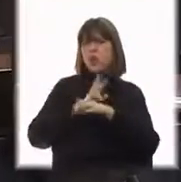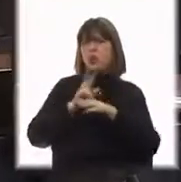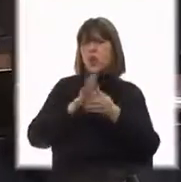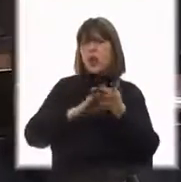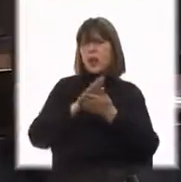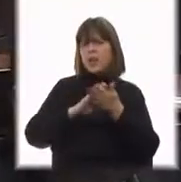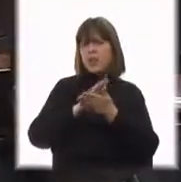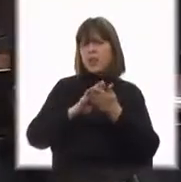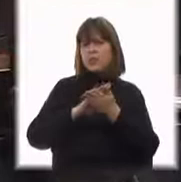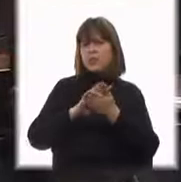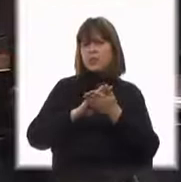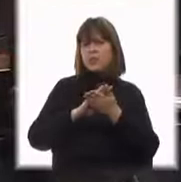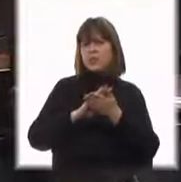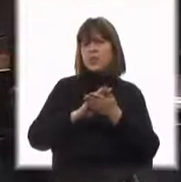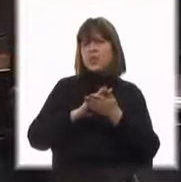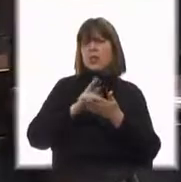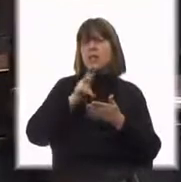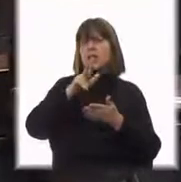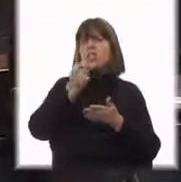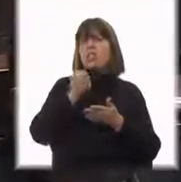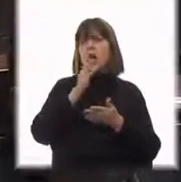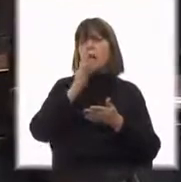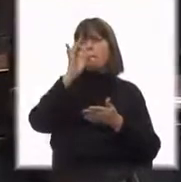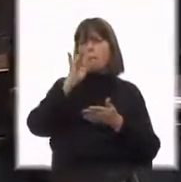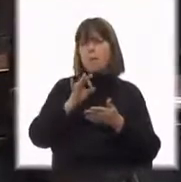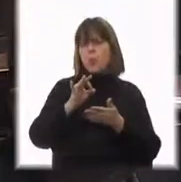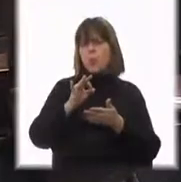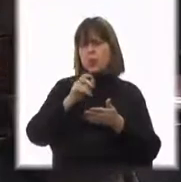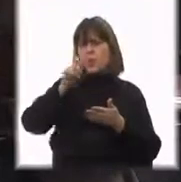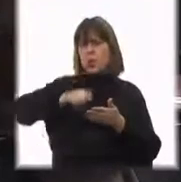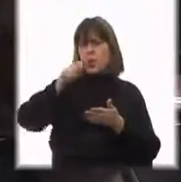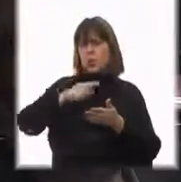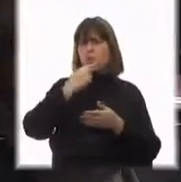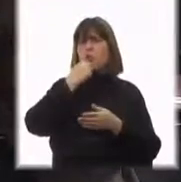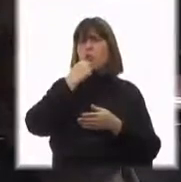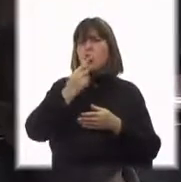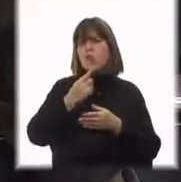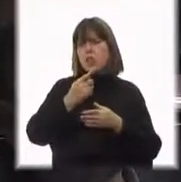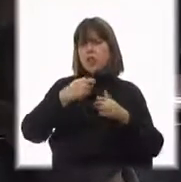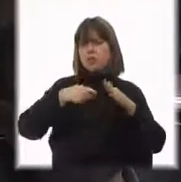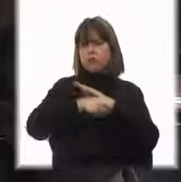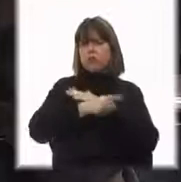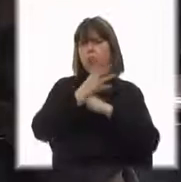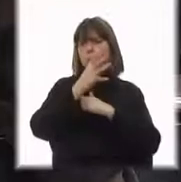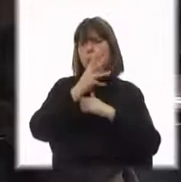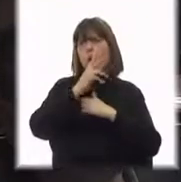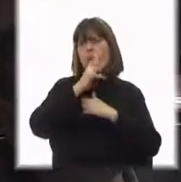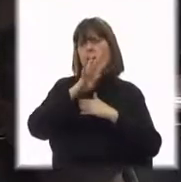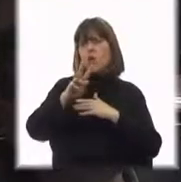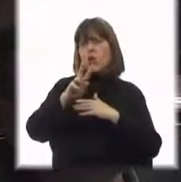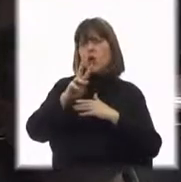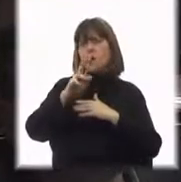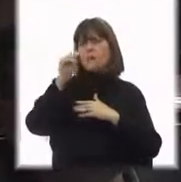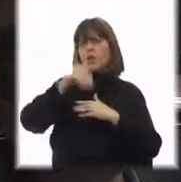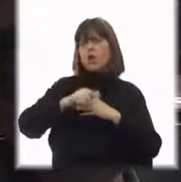nadie. En el juicio del Chapo Guzmán, el Chapo Guzmán confesó que lavó 40 mil millones de dólares en los bancos de Estados Unidos. Yo dije,